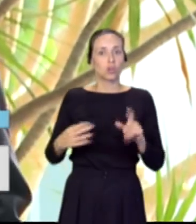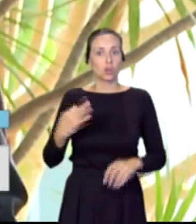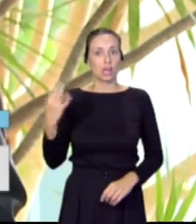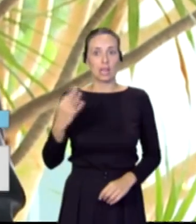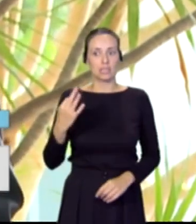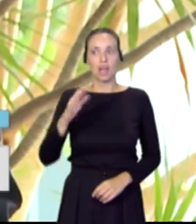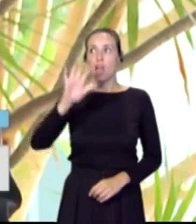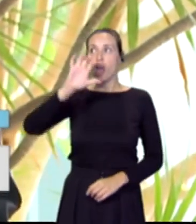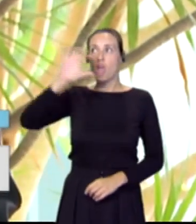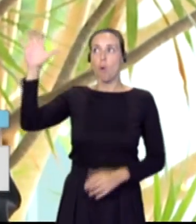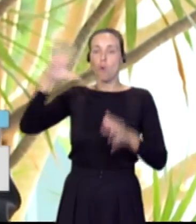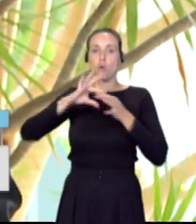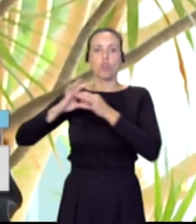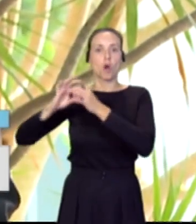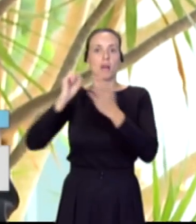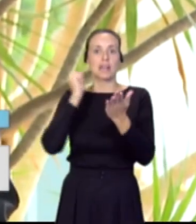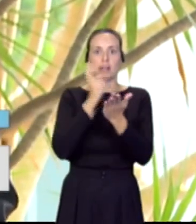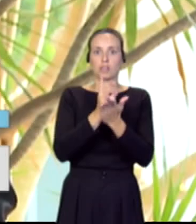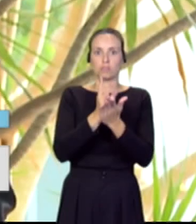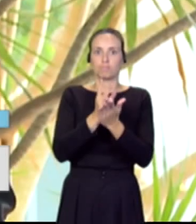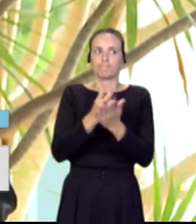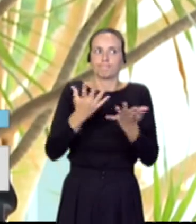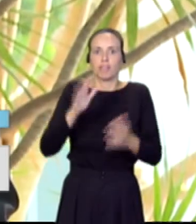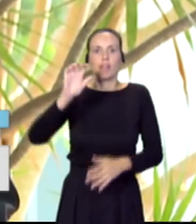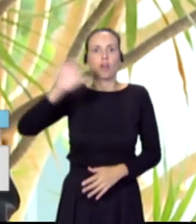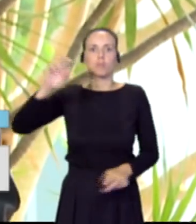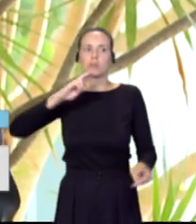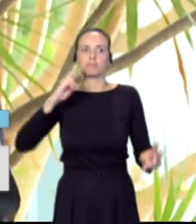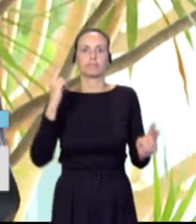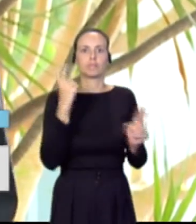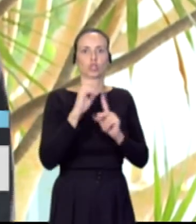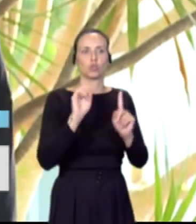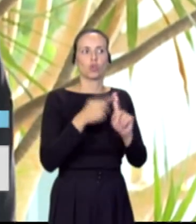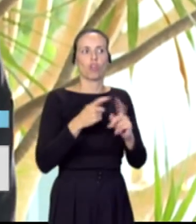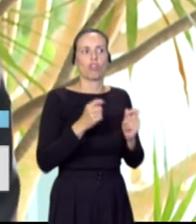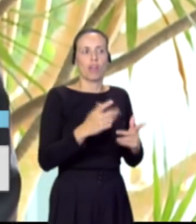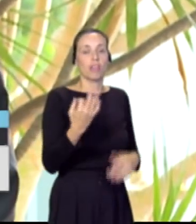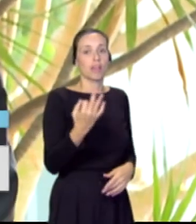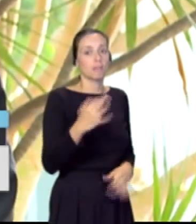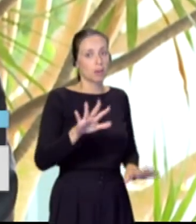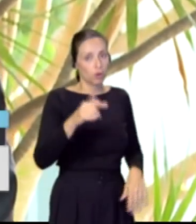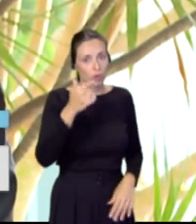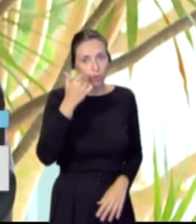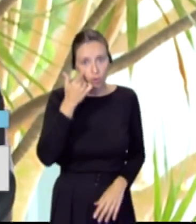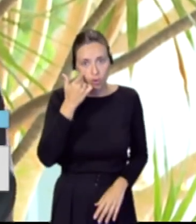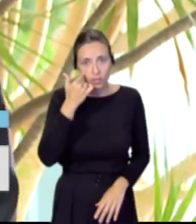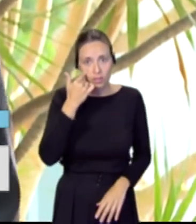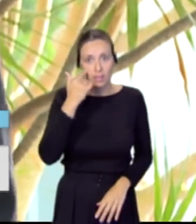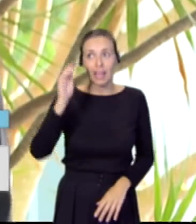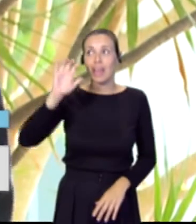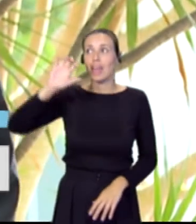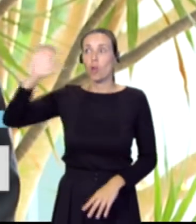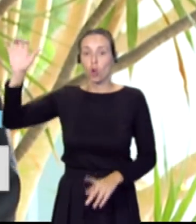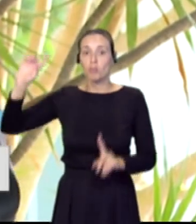precisa soluciones europeas. Pero, ojo, las soluciones europeas